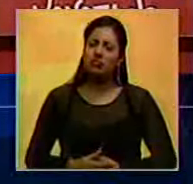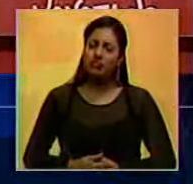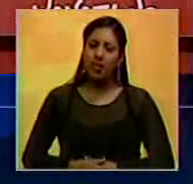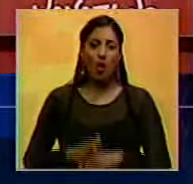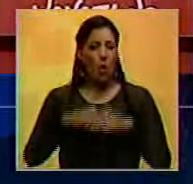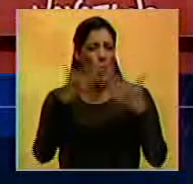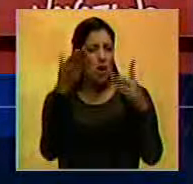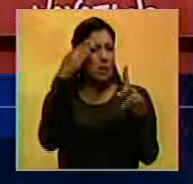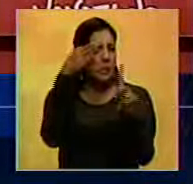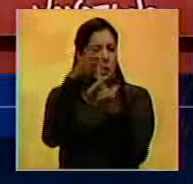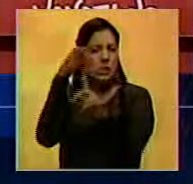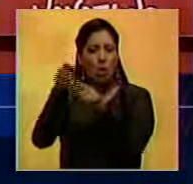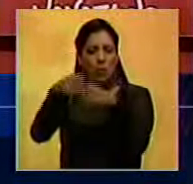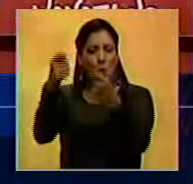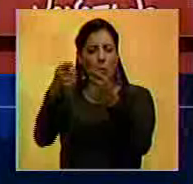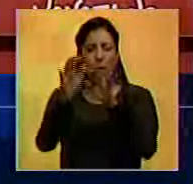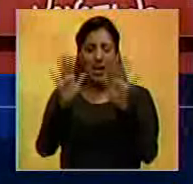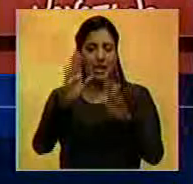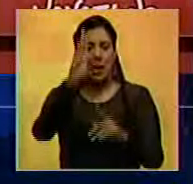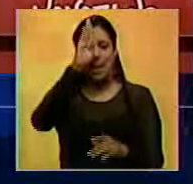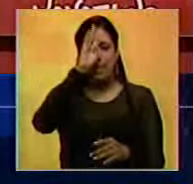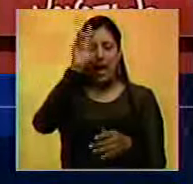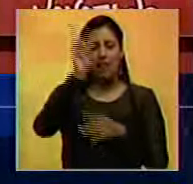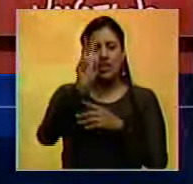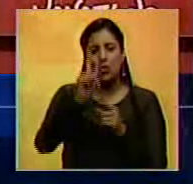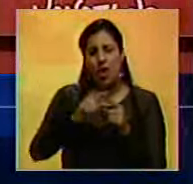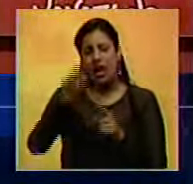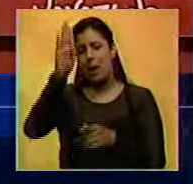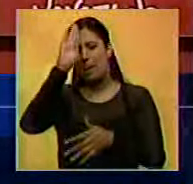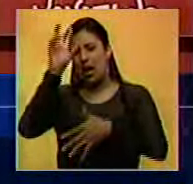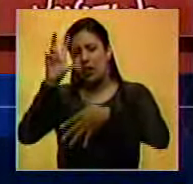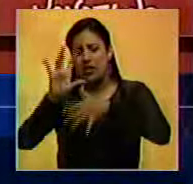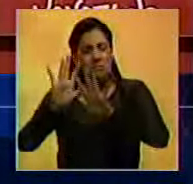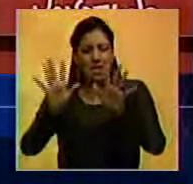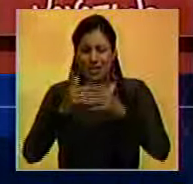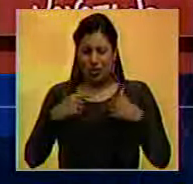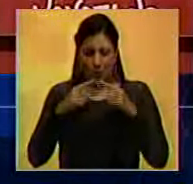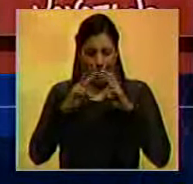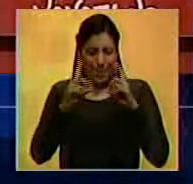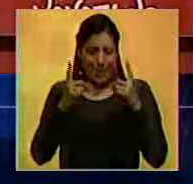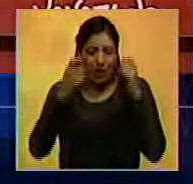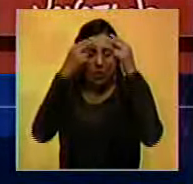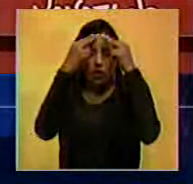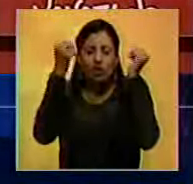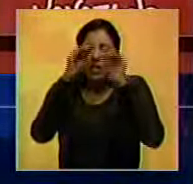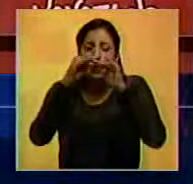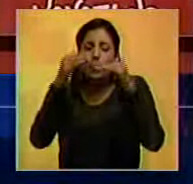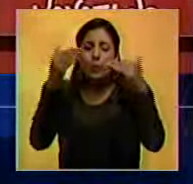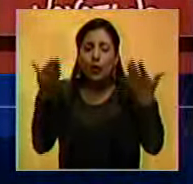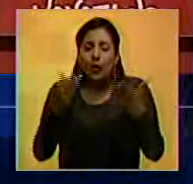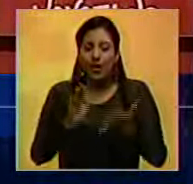¿Por qué sólo atacaron al Banco de Venezuela, a las agencias del Banco de Venezuela? Y es una pregunta inocente totalmente.